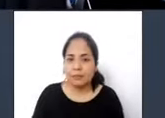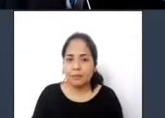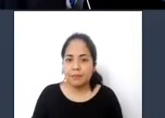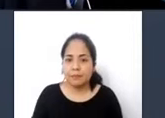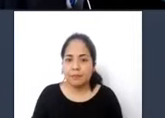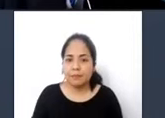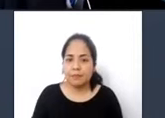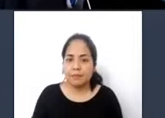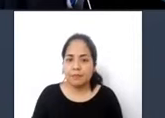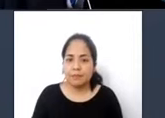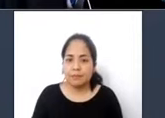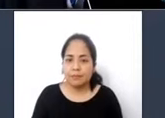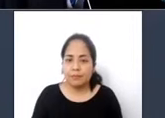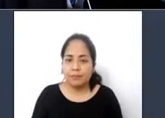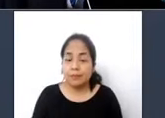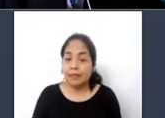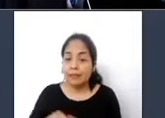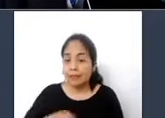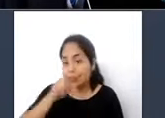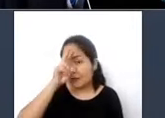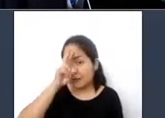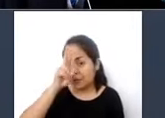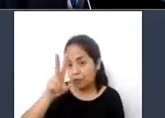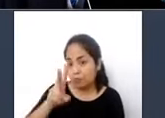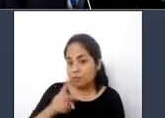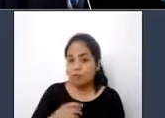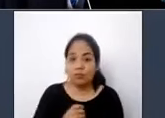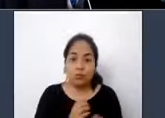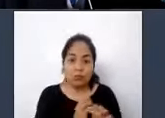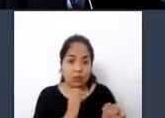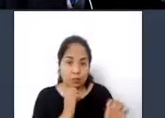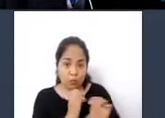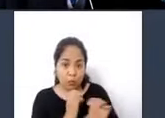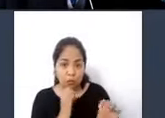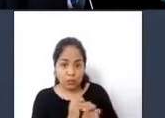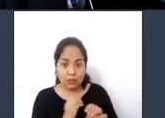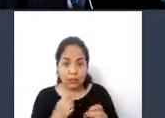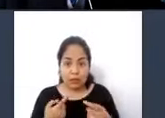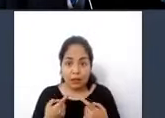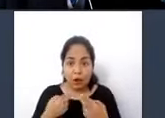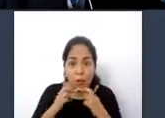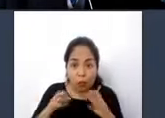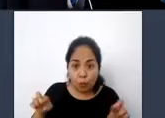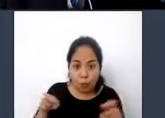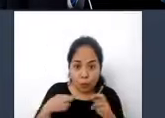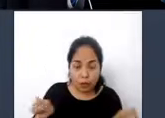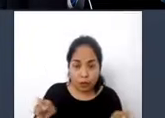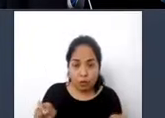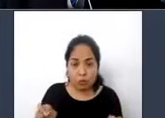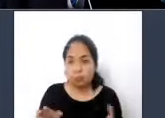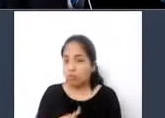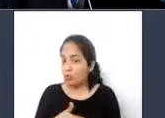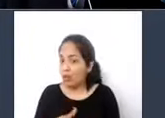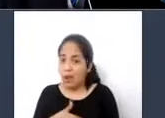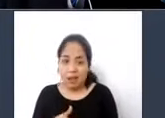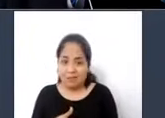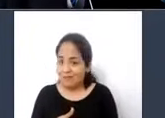Increíblemente, en el Perú no hay transporte público. El transporte público es privado,